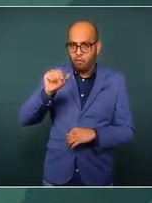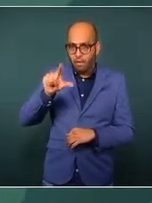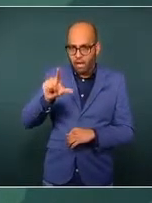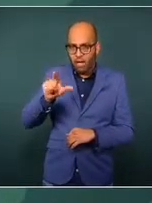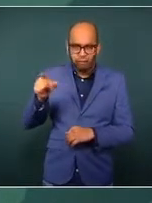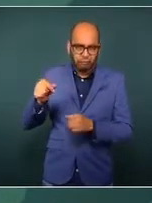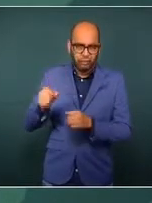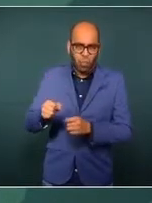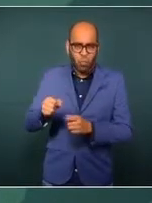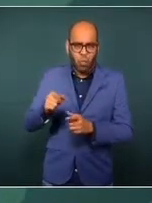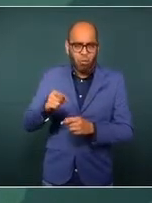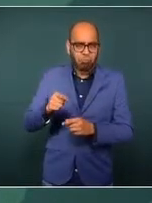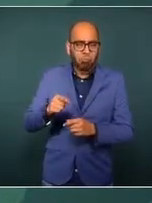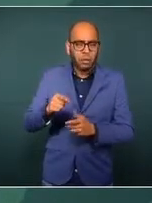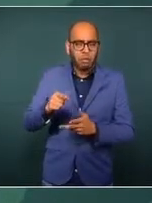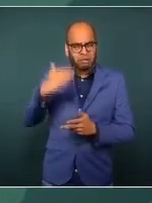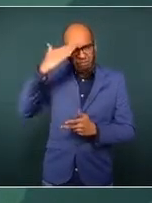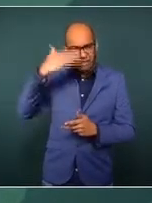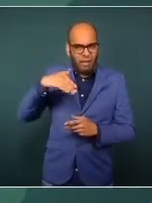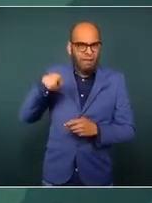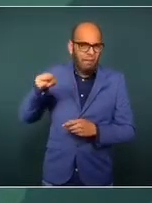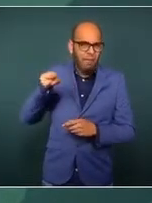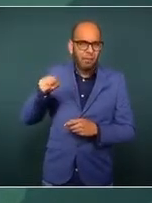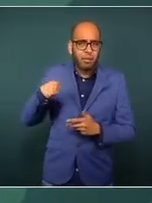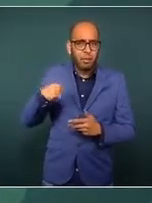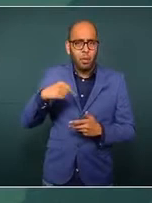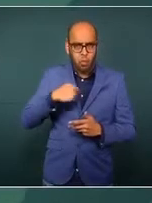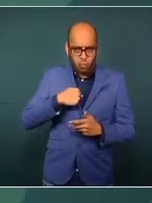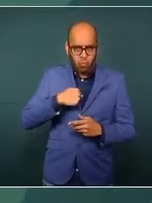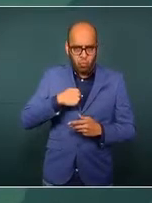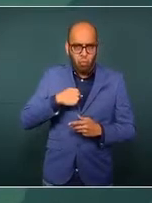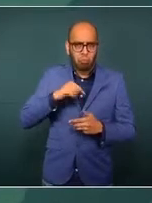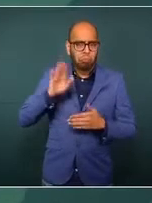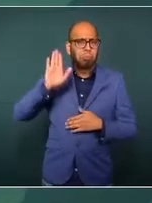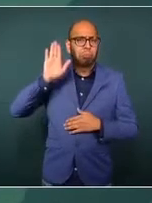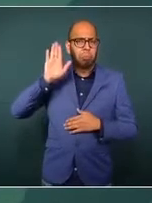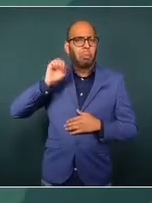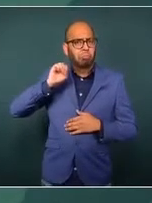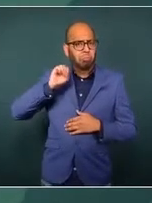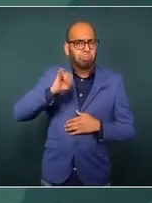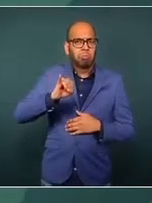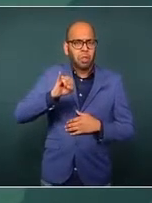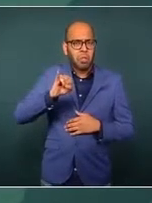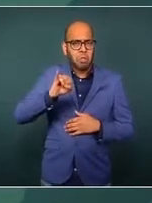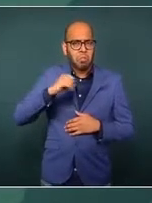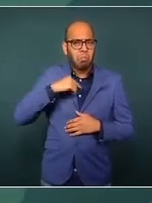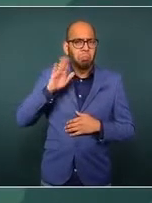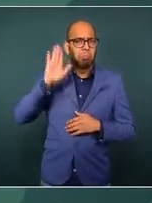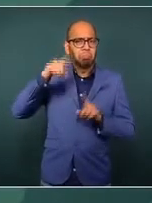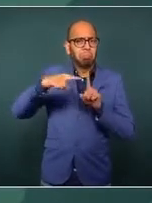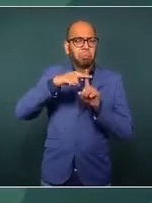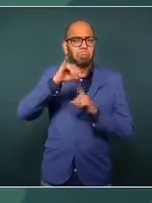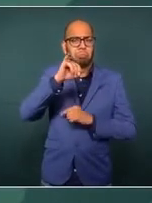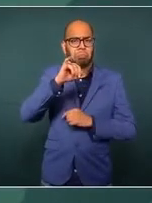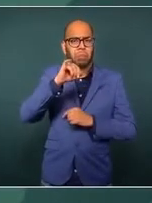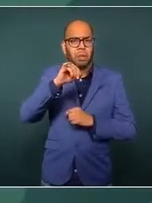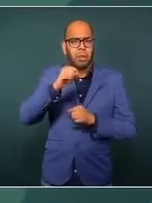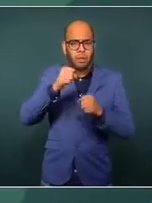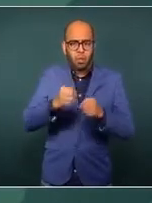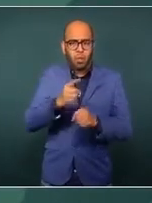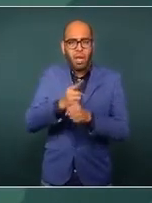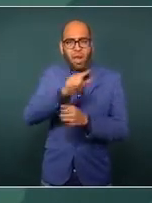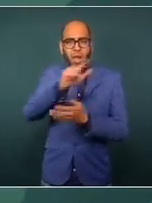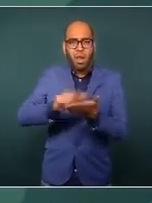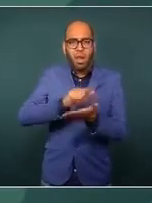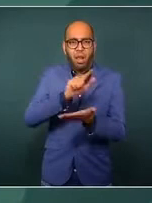estuve a favor de la ley de seguridad interior porque era muy importante que nuestras Fuerzas Armadas